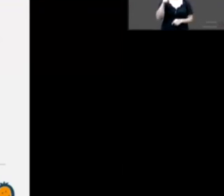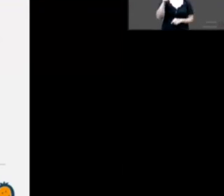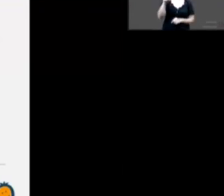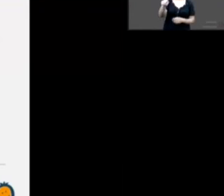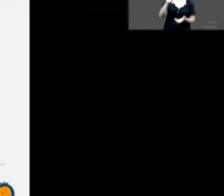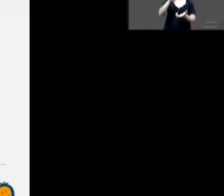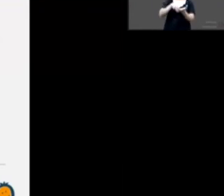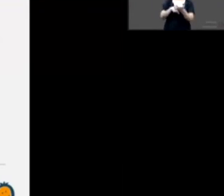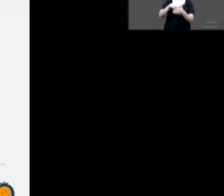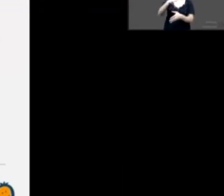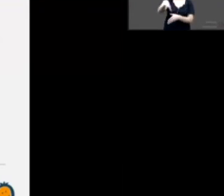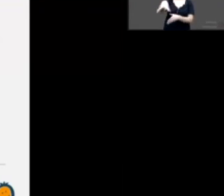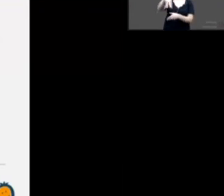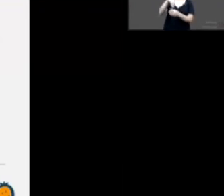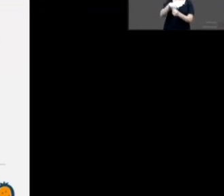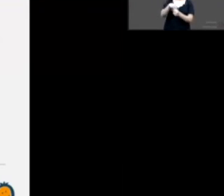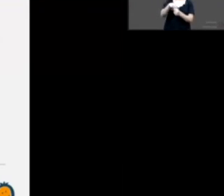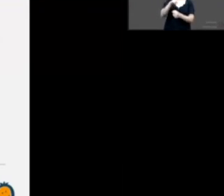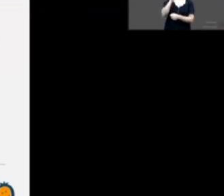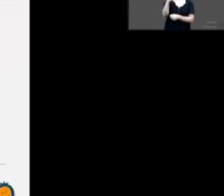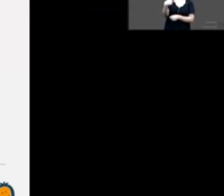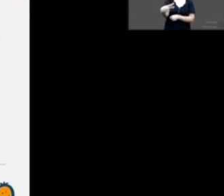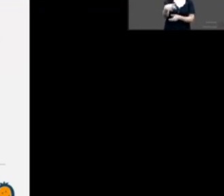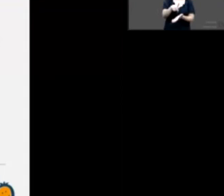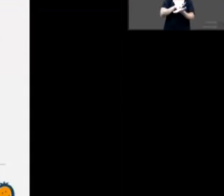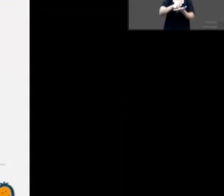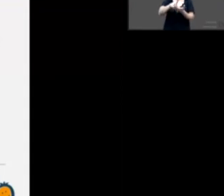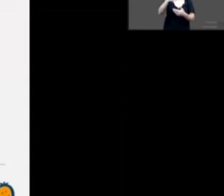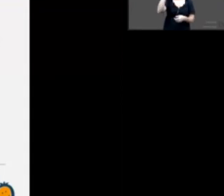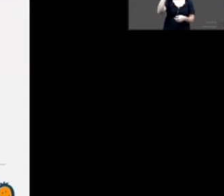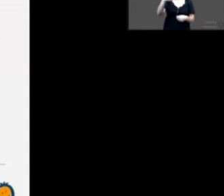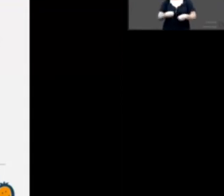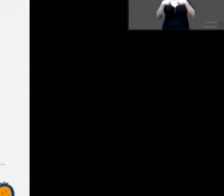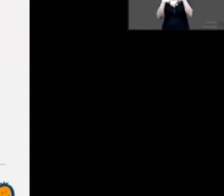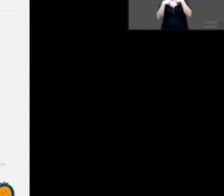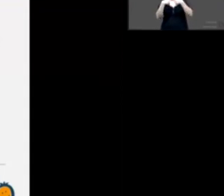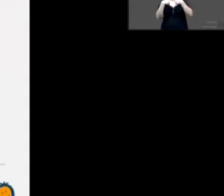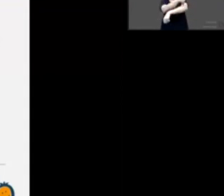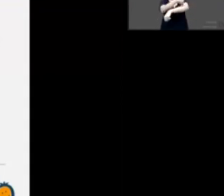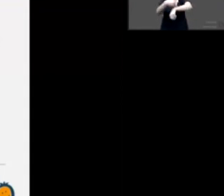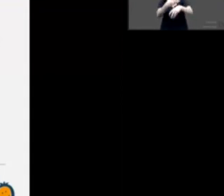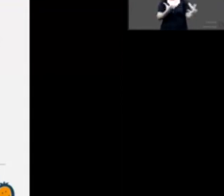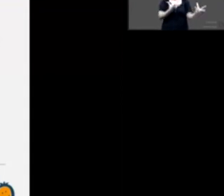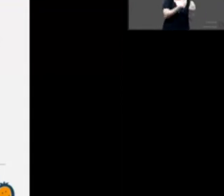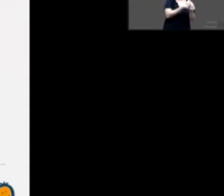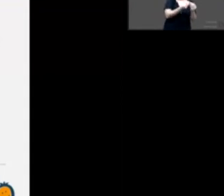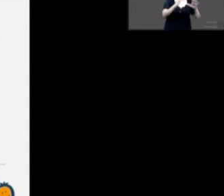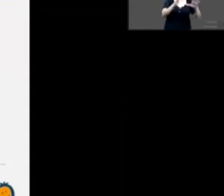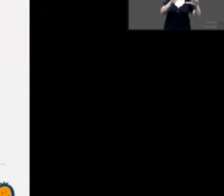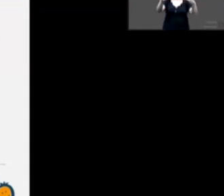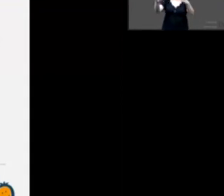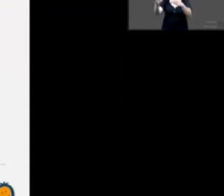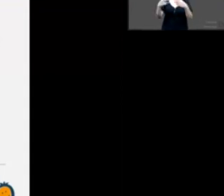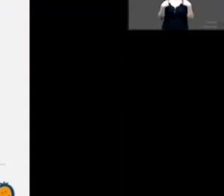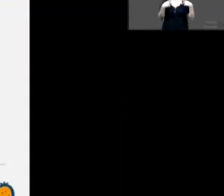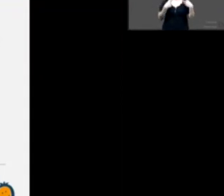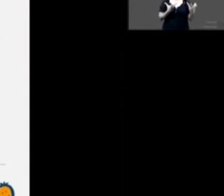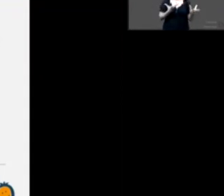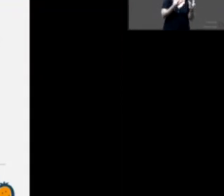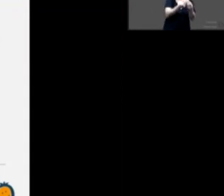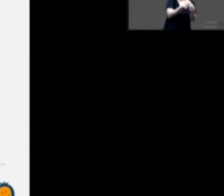familiar y comunitaria. Entonces, me parece importante que en este foro estemos tratando de manera conjunta,